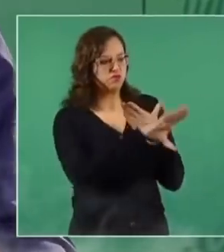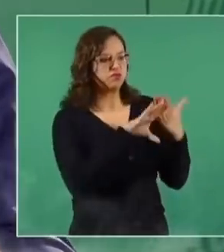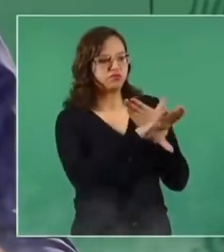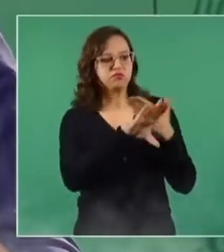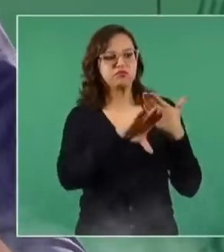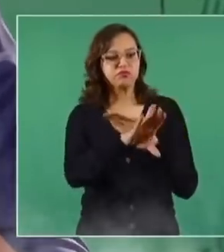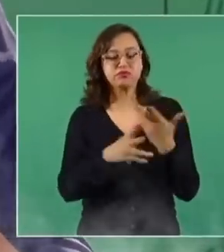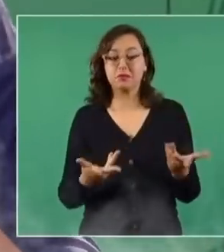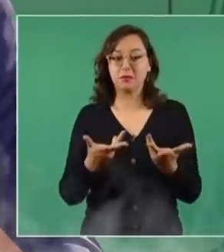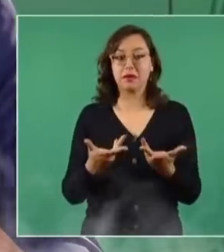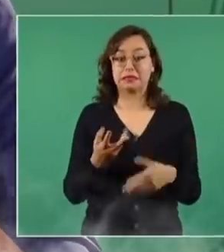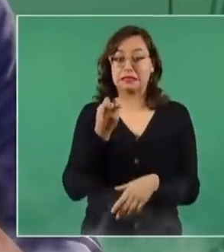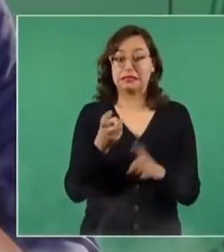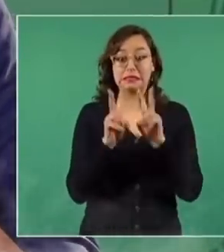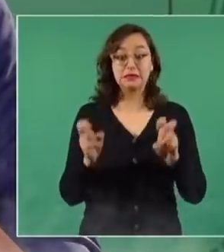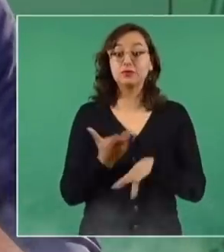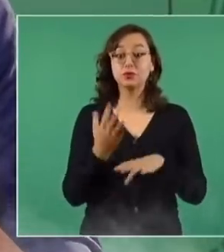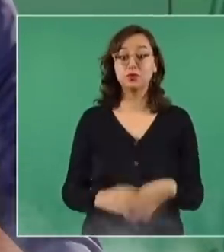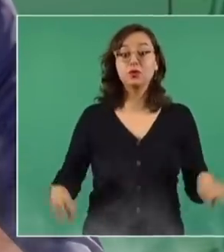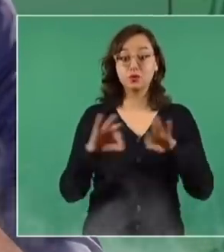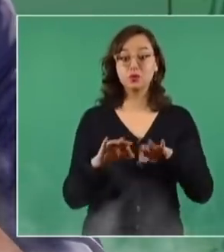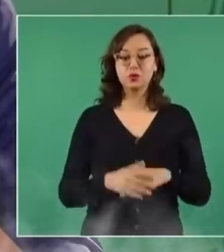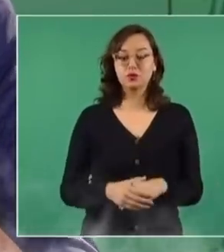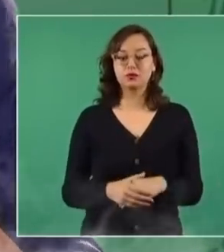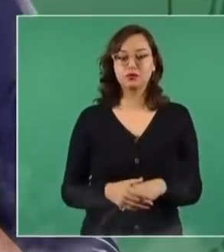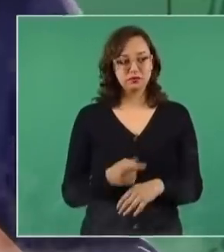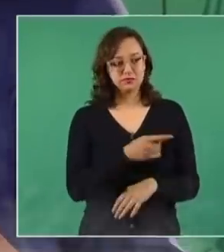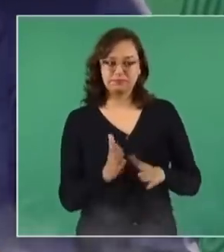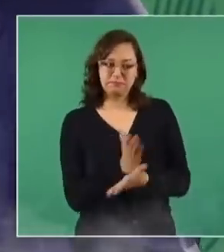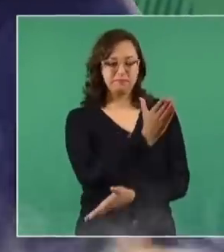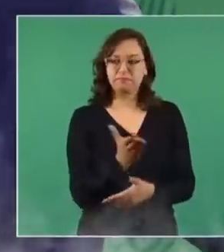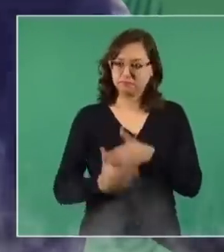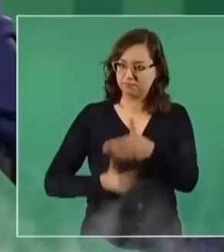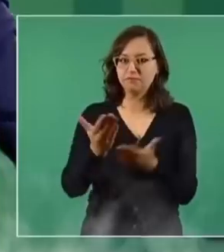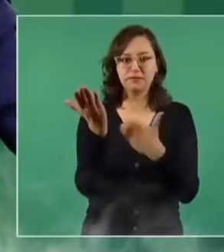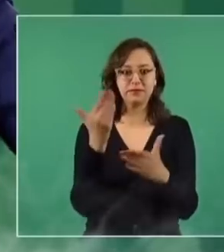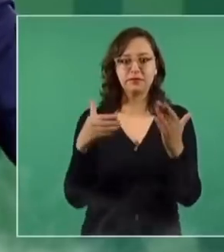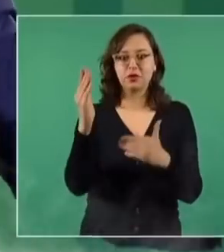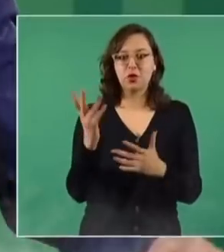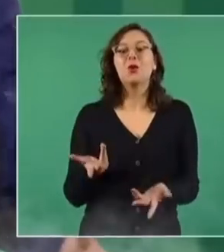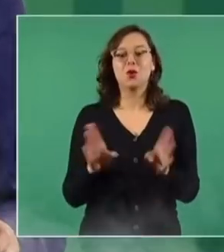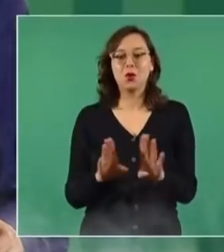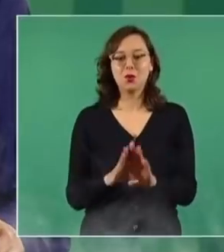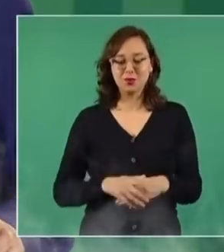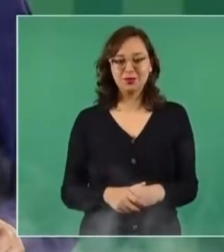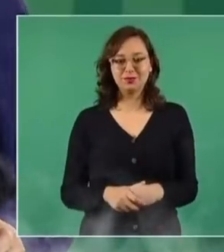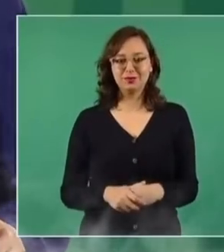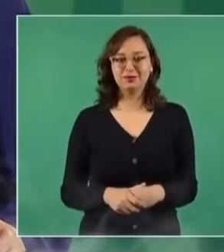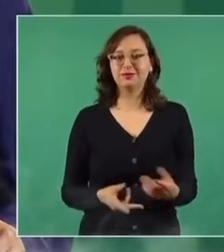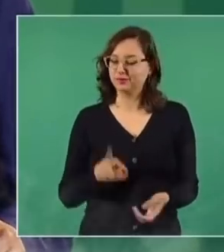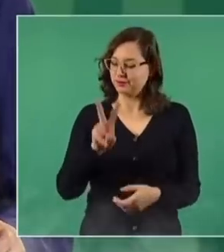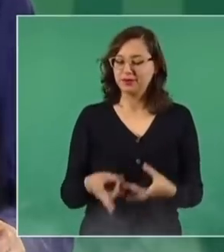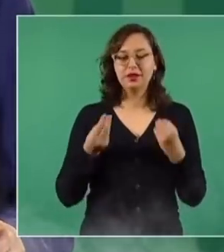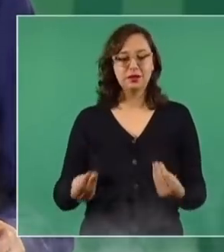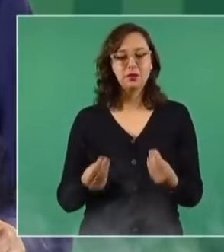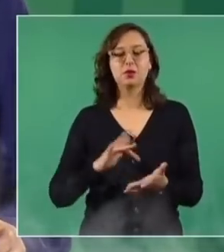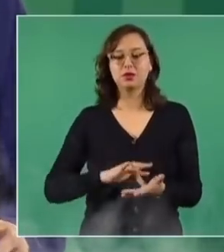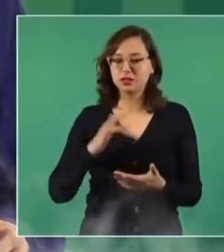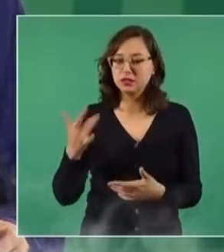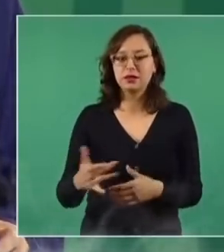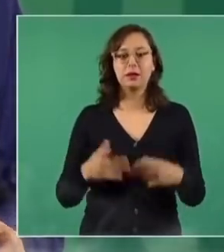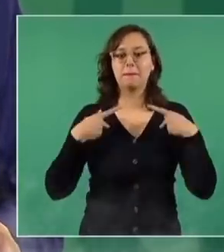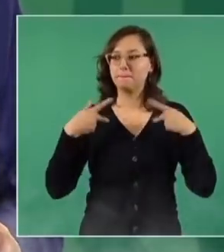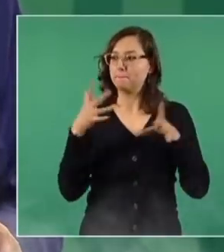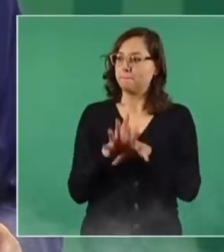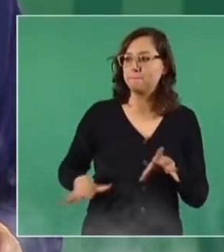muy poderosos. ¿Cómo se puede salir adelante? Pues como ha venido pasando, que lo agradezco mucho, le